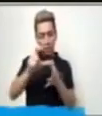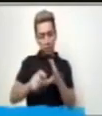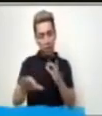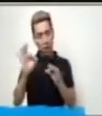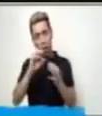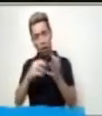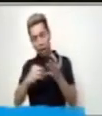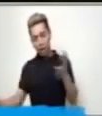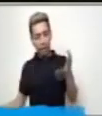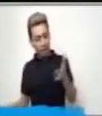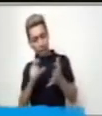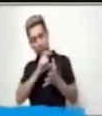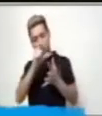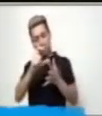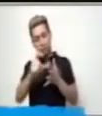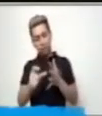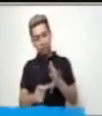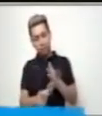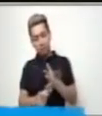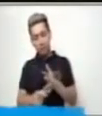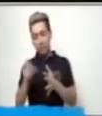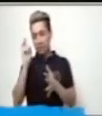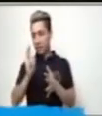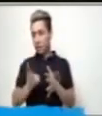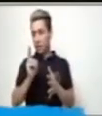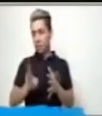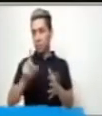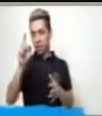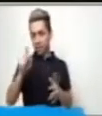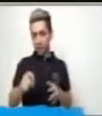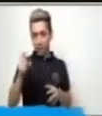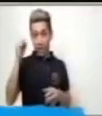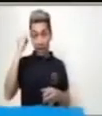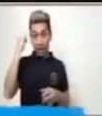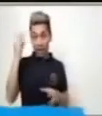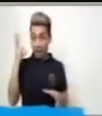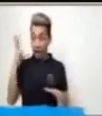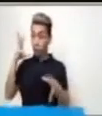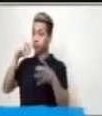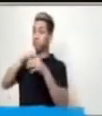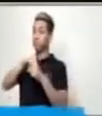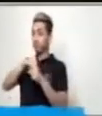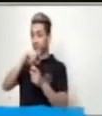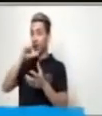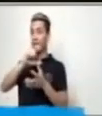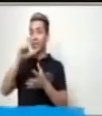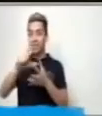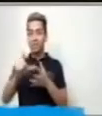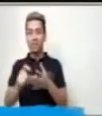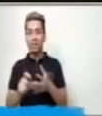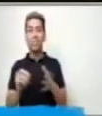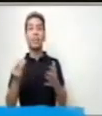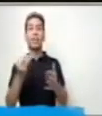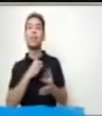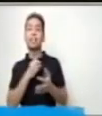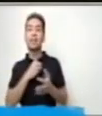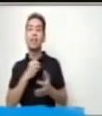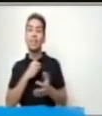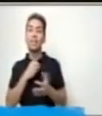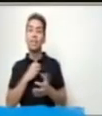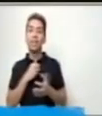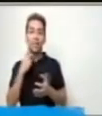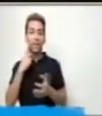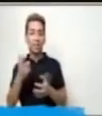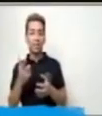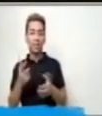adivinanza. Siempre debes dar o tener la idea de las características de lo que deseamos que nos